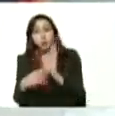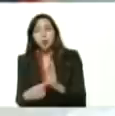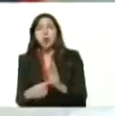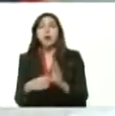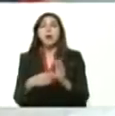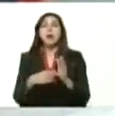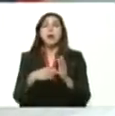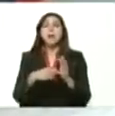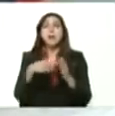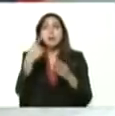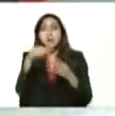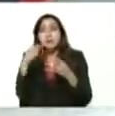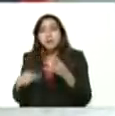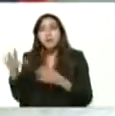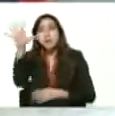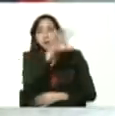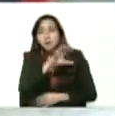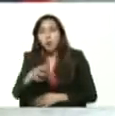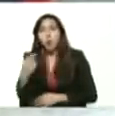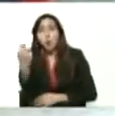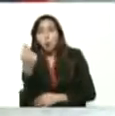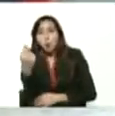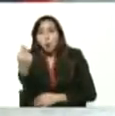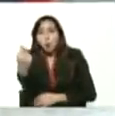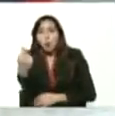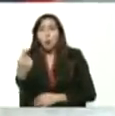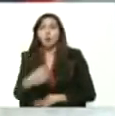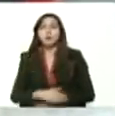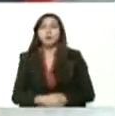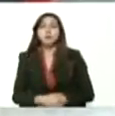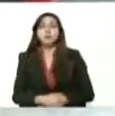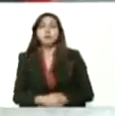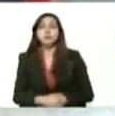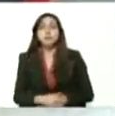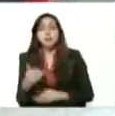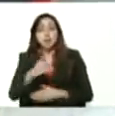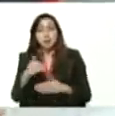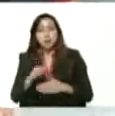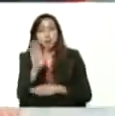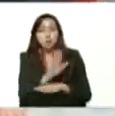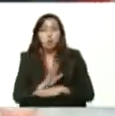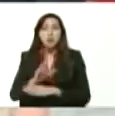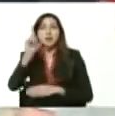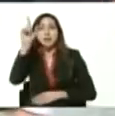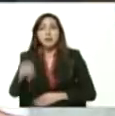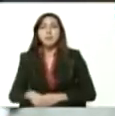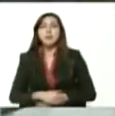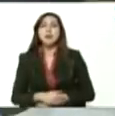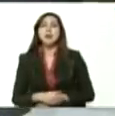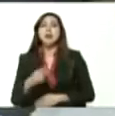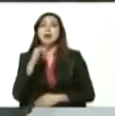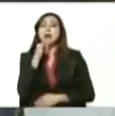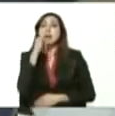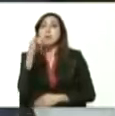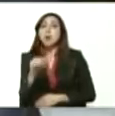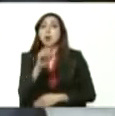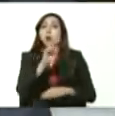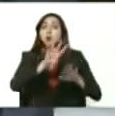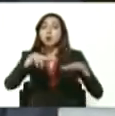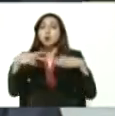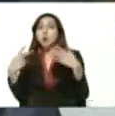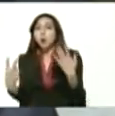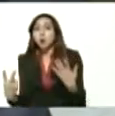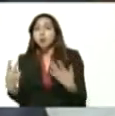y cuentas en custodias de moneda extranjera, presidente. También quiero informarle que tenemos 12 bancos con